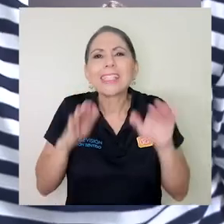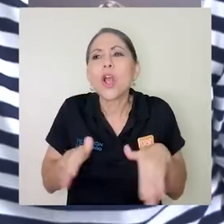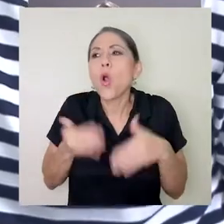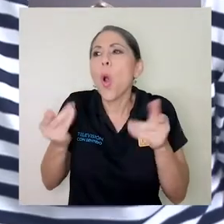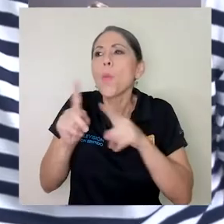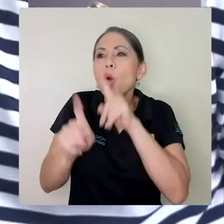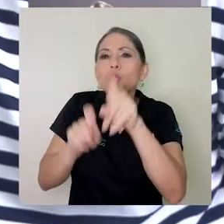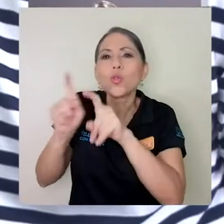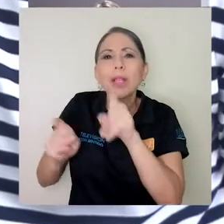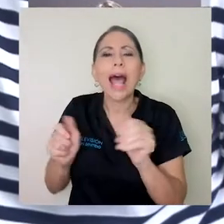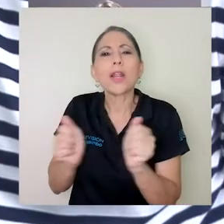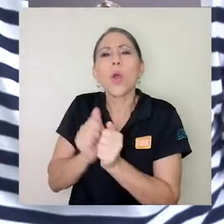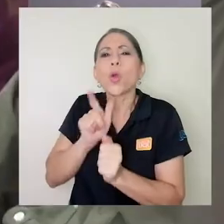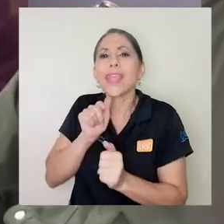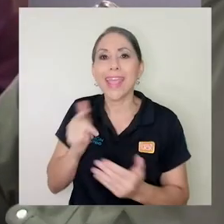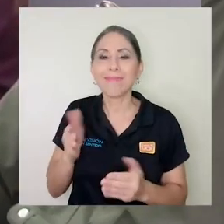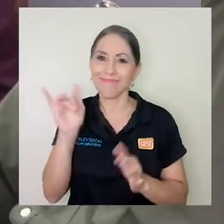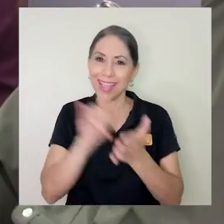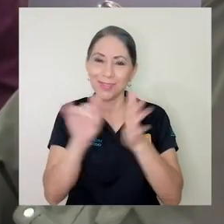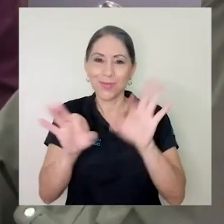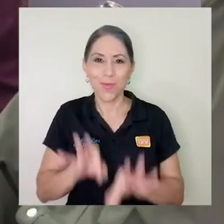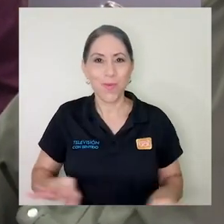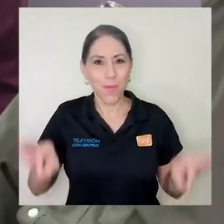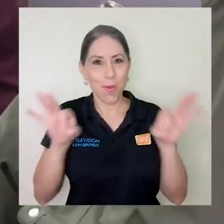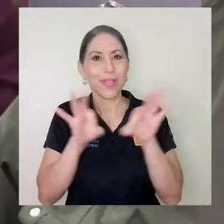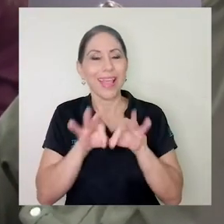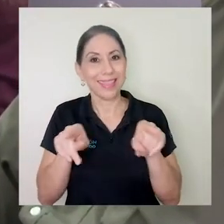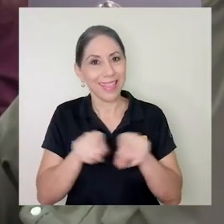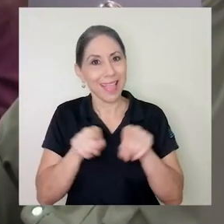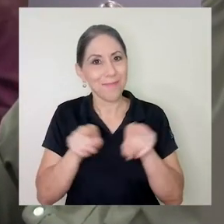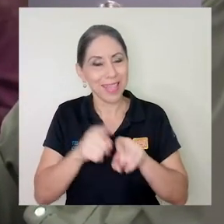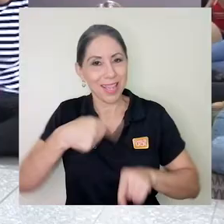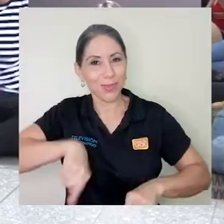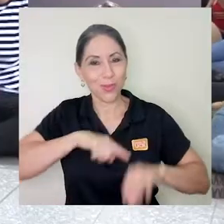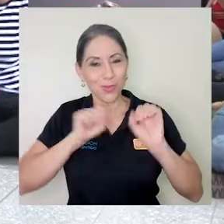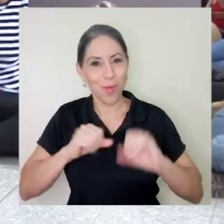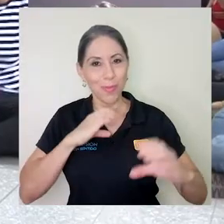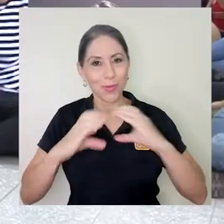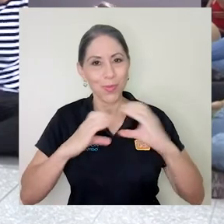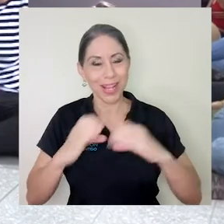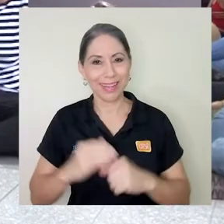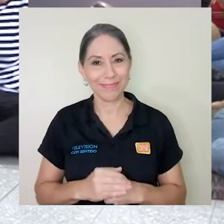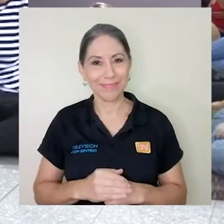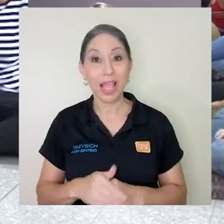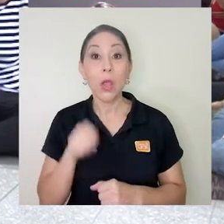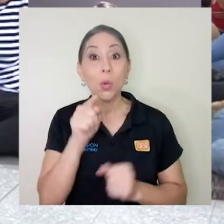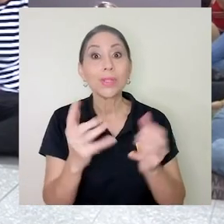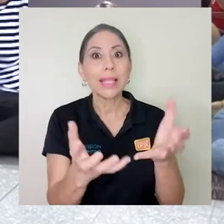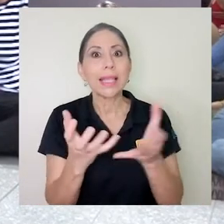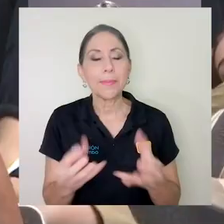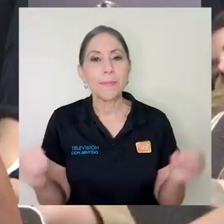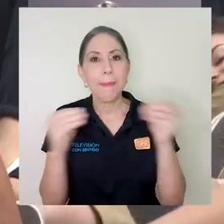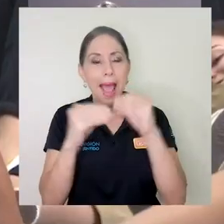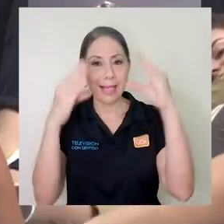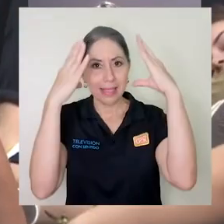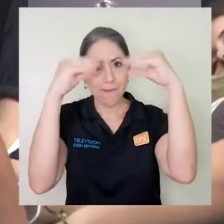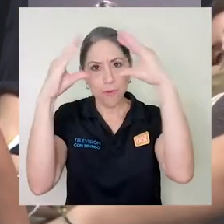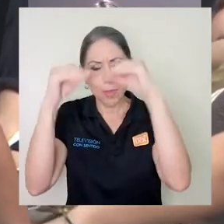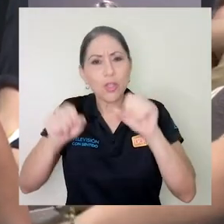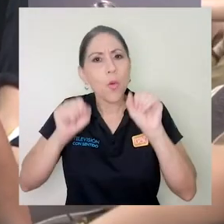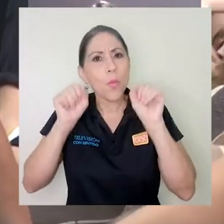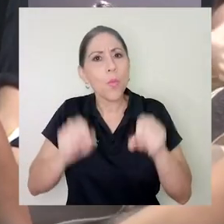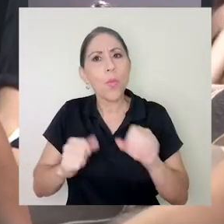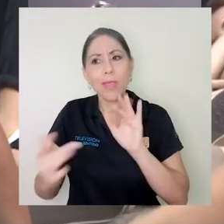consultar. Y eso es muy importante, ¿verdad? El también podernos comunicar. Si usted desea obtener más información,